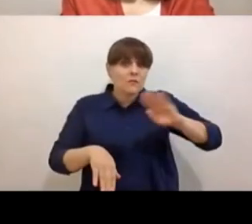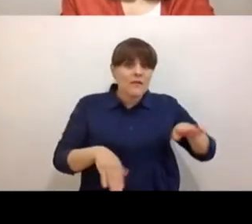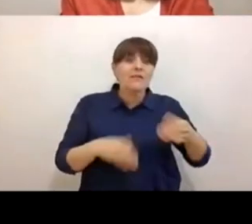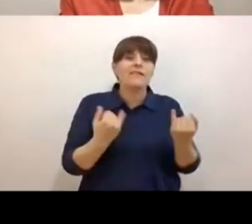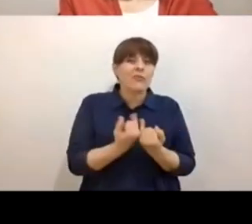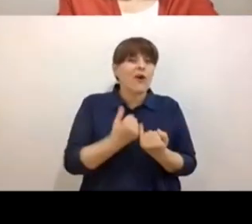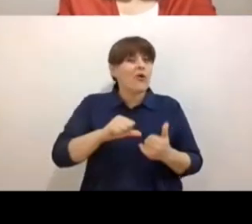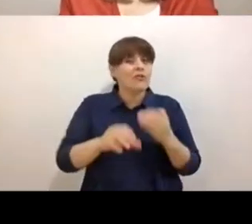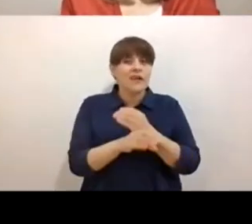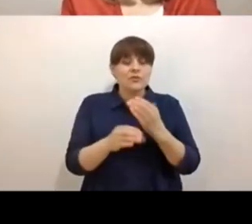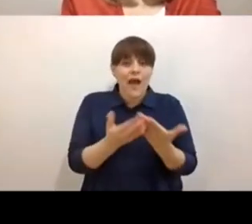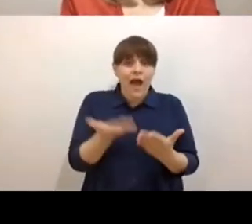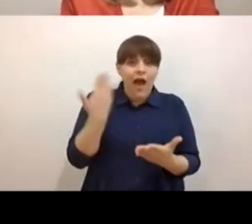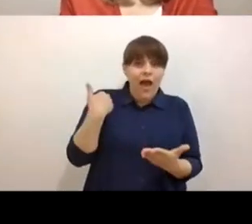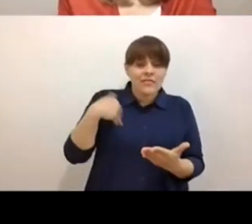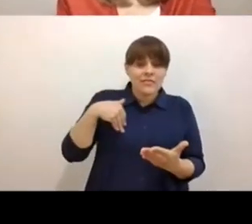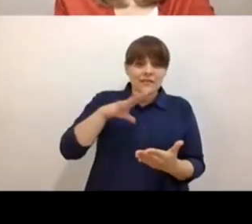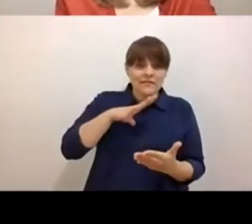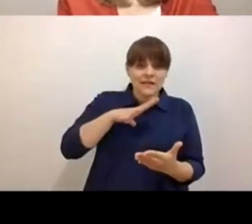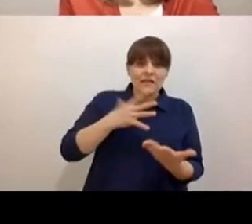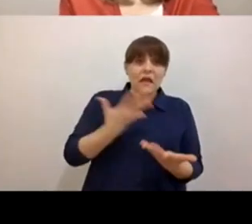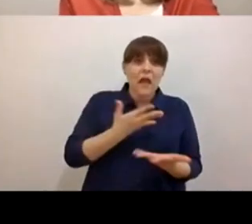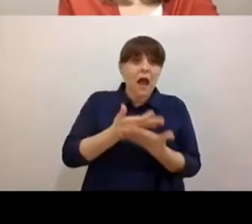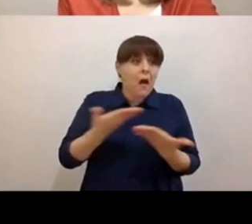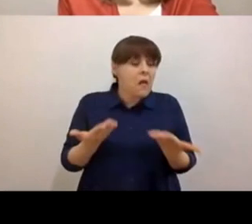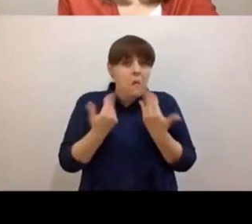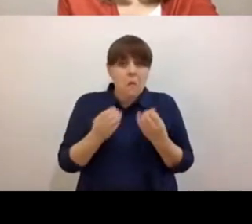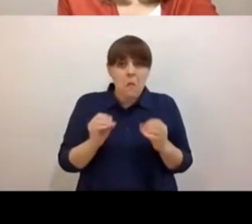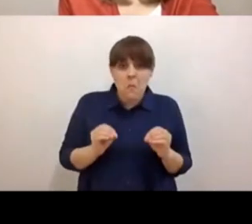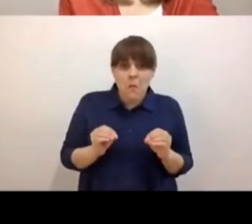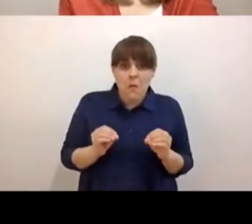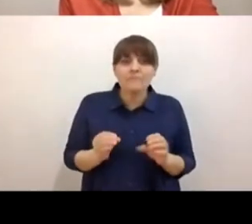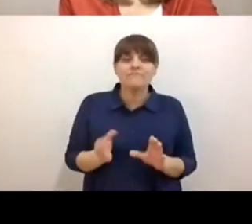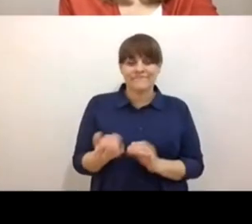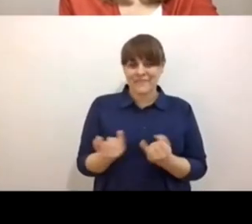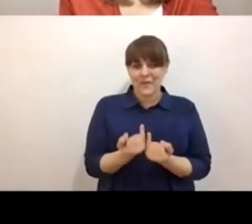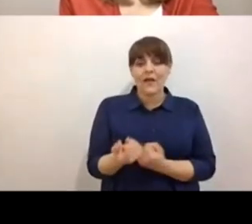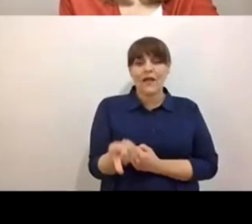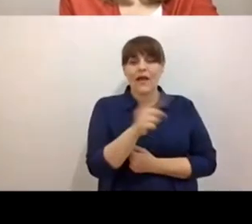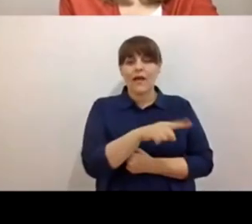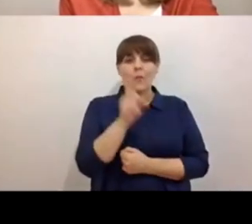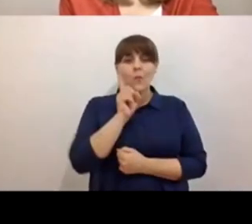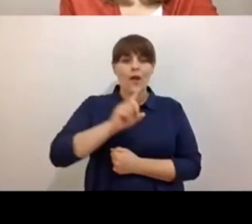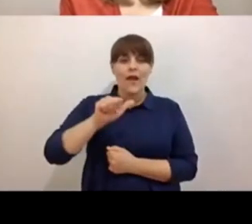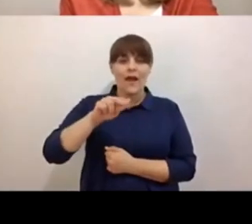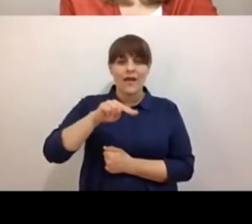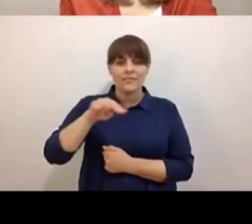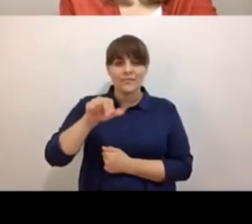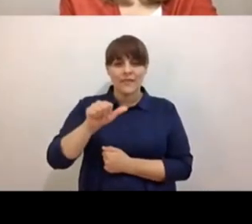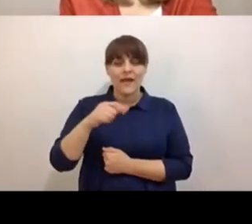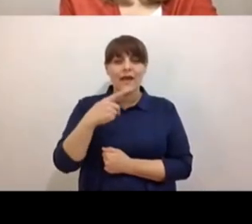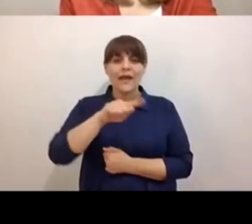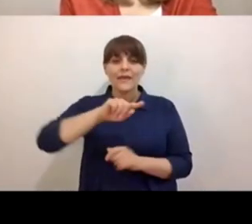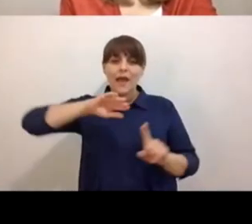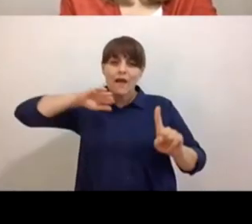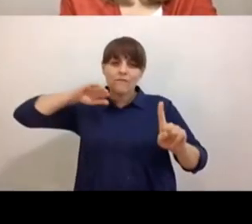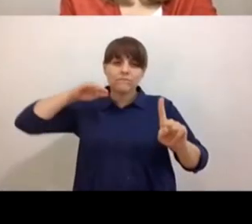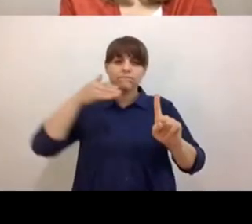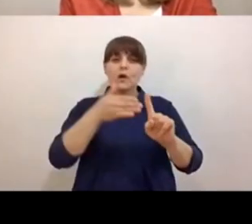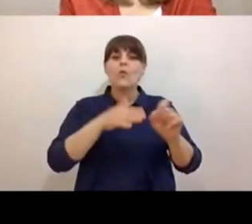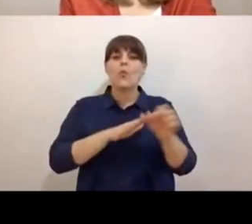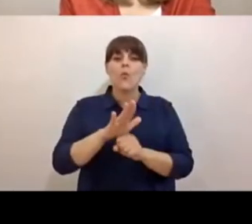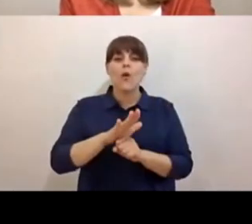me encantó que Ana empezara, pues, más general, enfocándose en el duelo dentro de esta etapa de